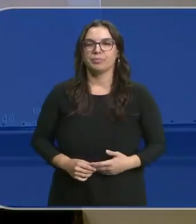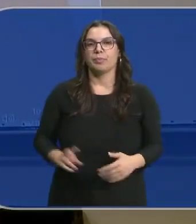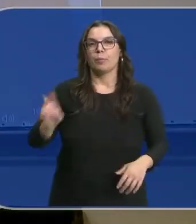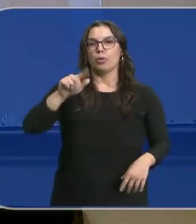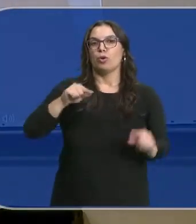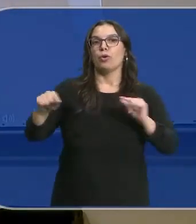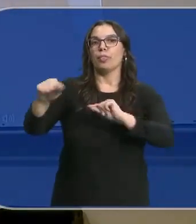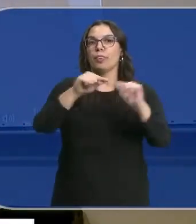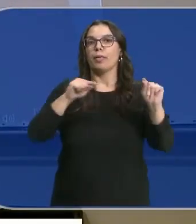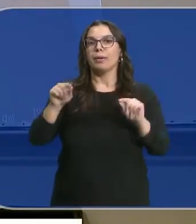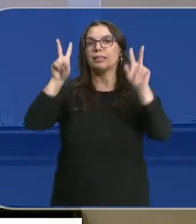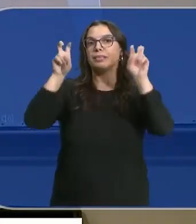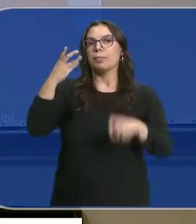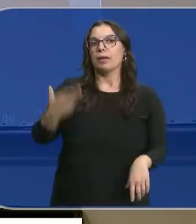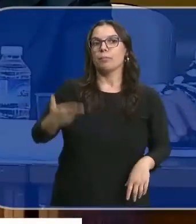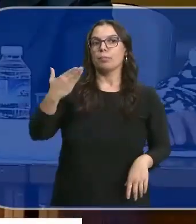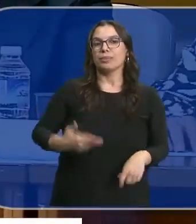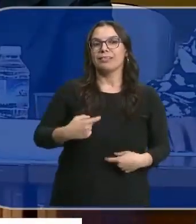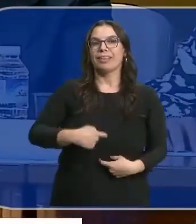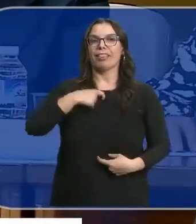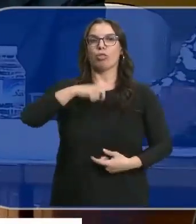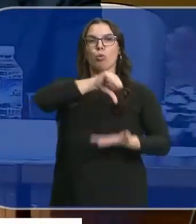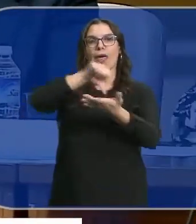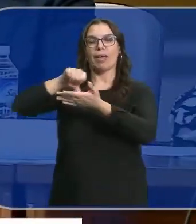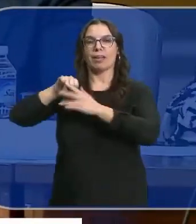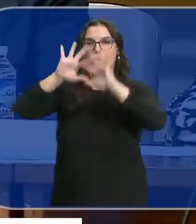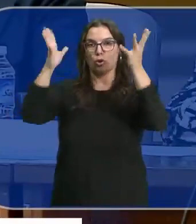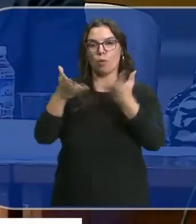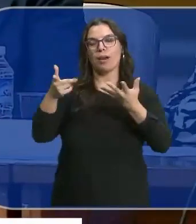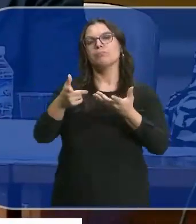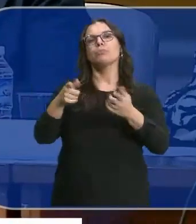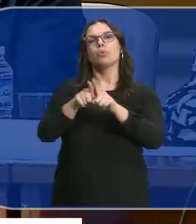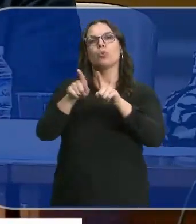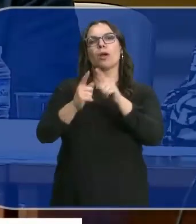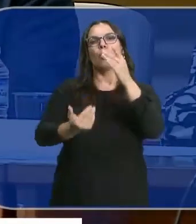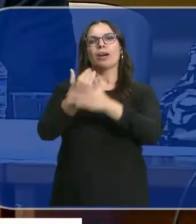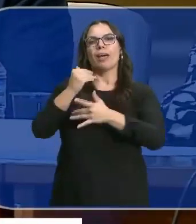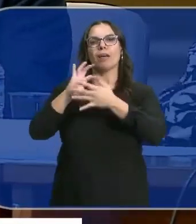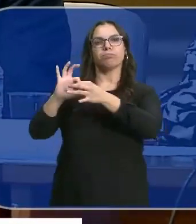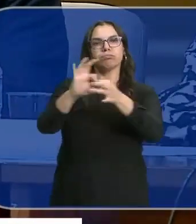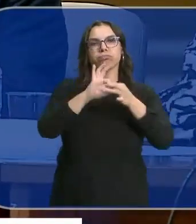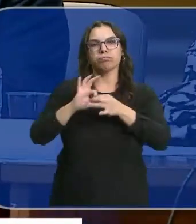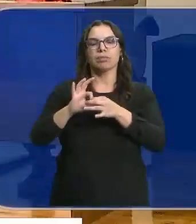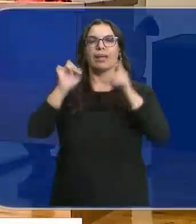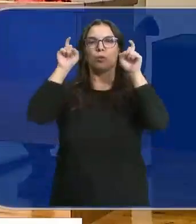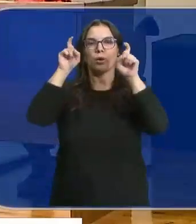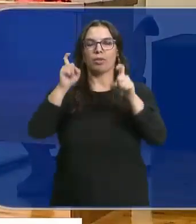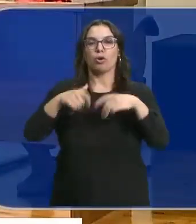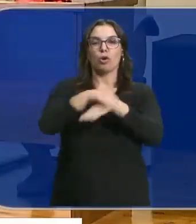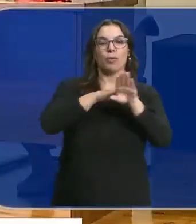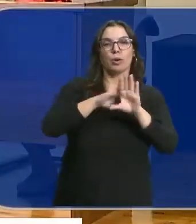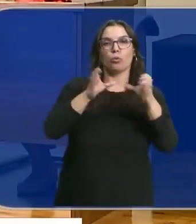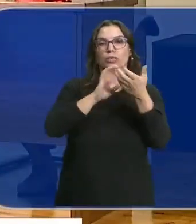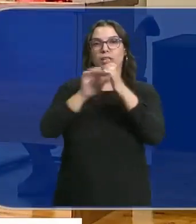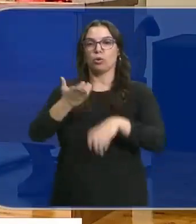Valladolid debate hoy sobre la importancia de la ciudadanía global en una jornada de consenso en la educación. Gobierno, Junta y Ayuntamiento coinciden en